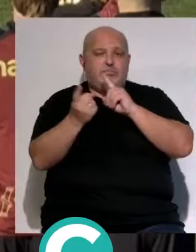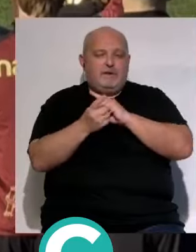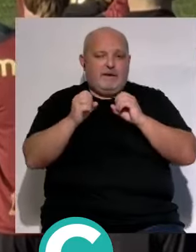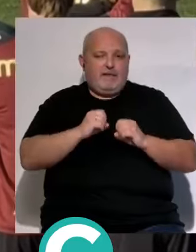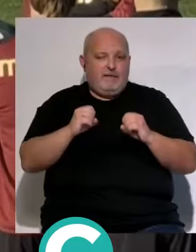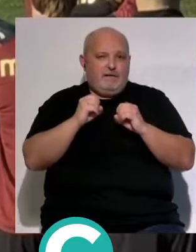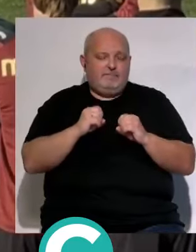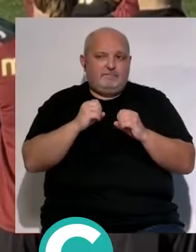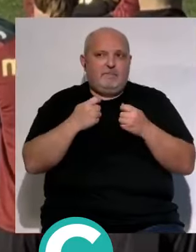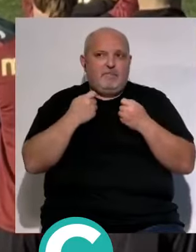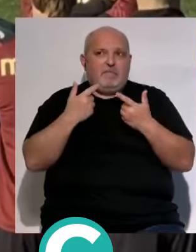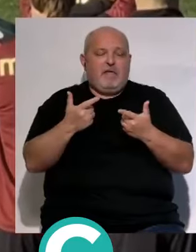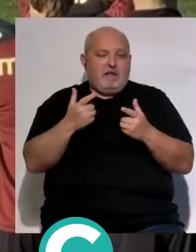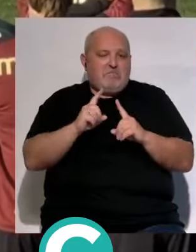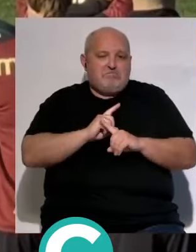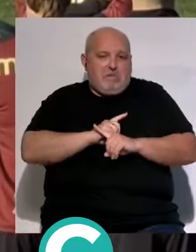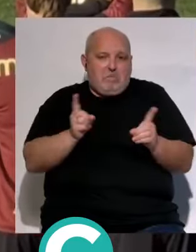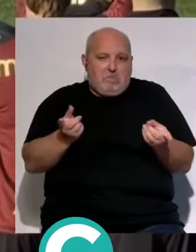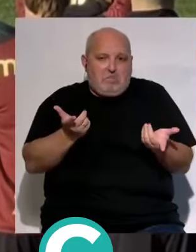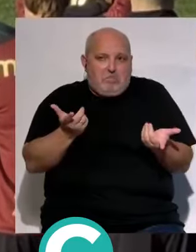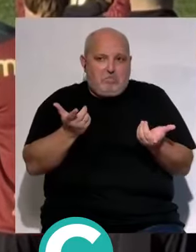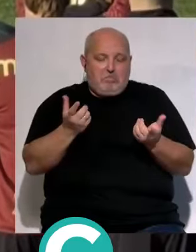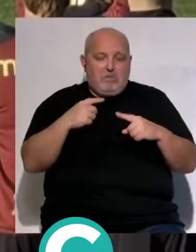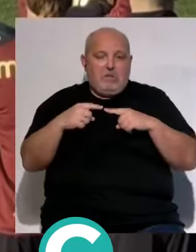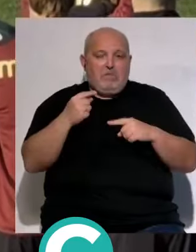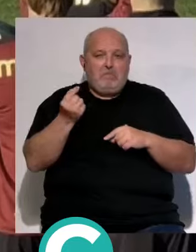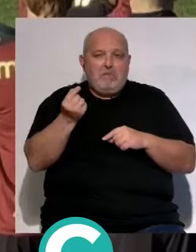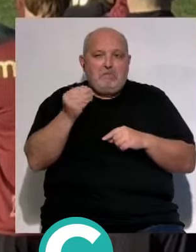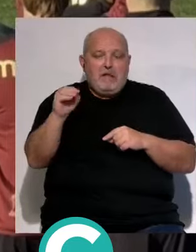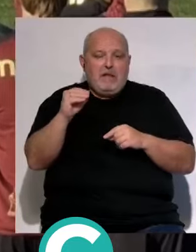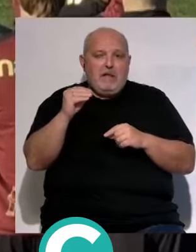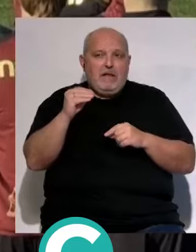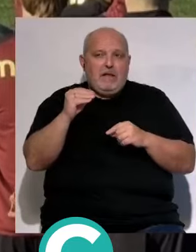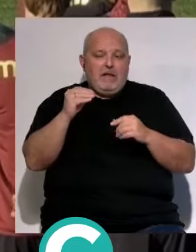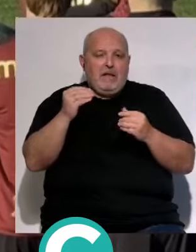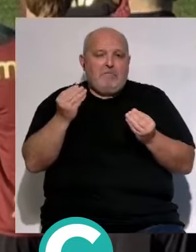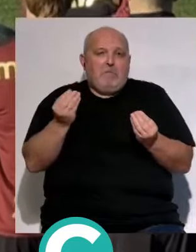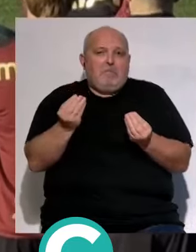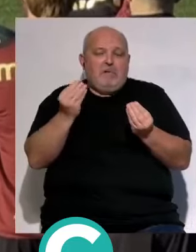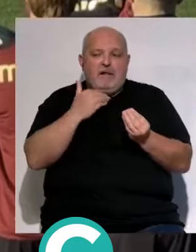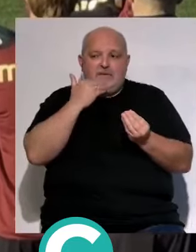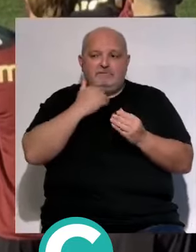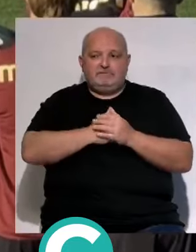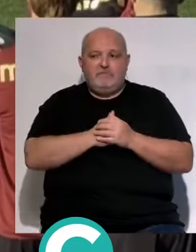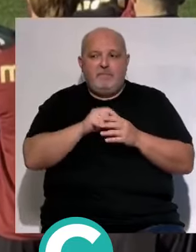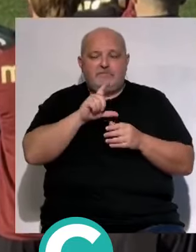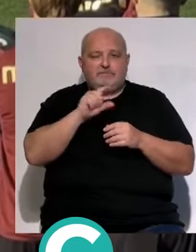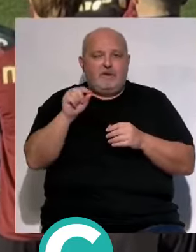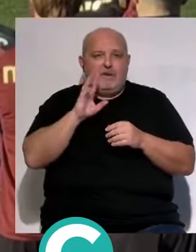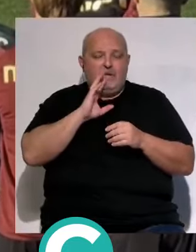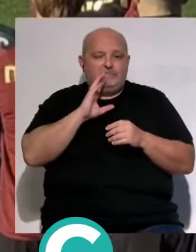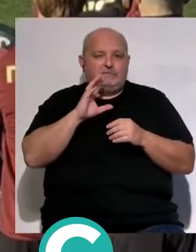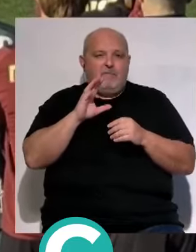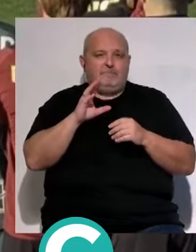parecido un entrenador que haya aportado mucho más que lo que hizo Sergio le dio un pequeño lavado de cara al equipo yo se fue a uno de